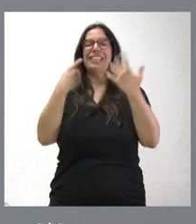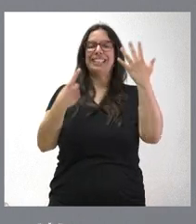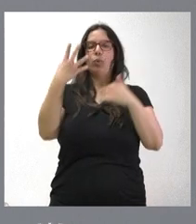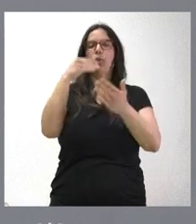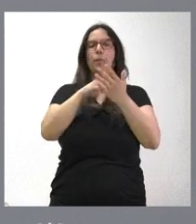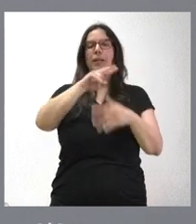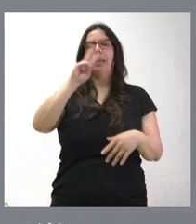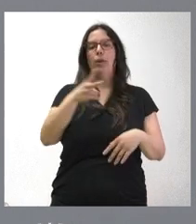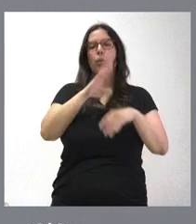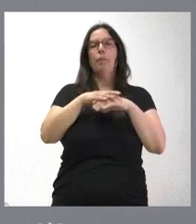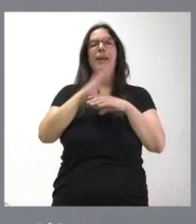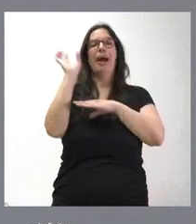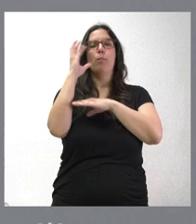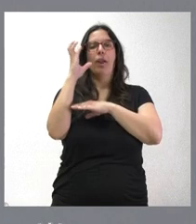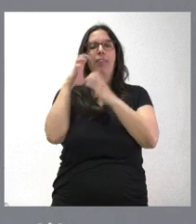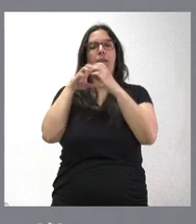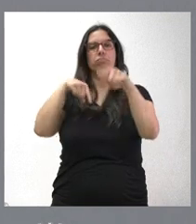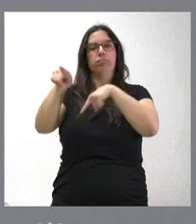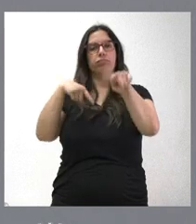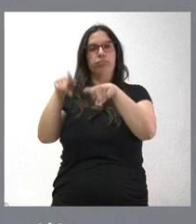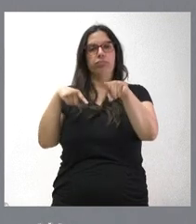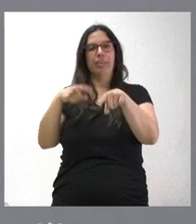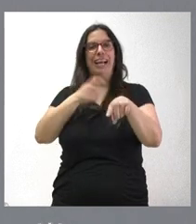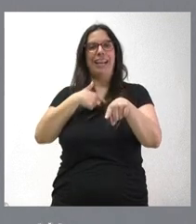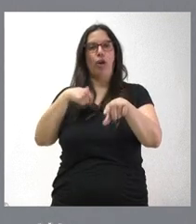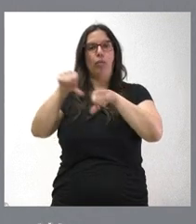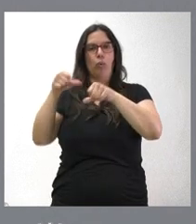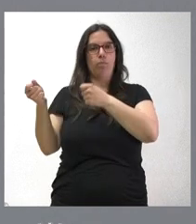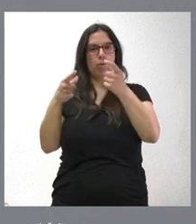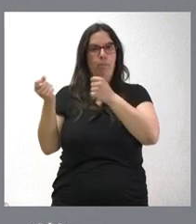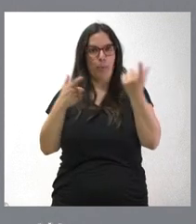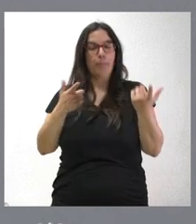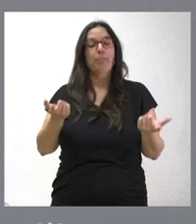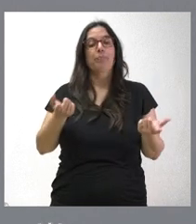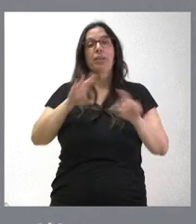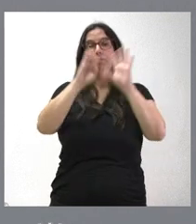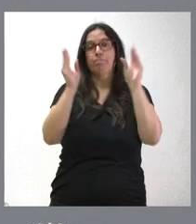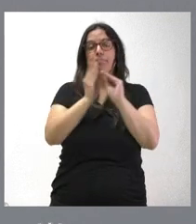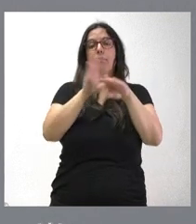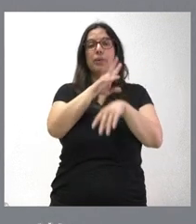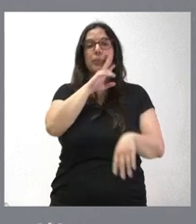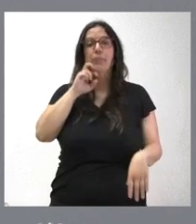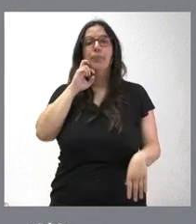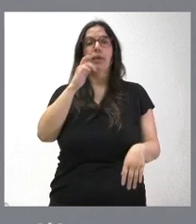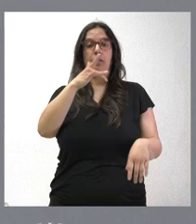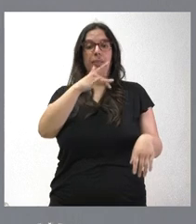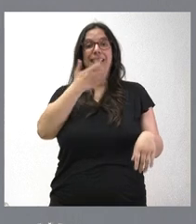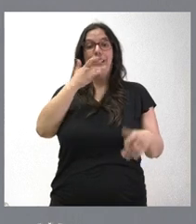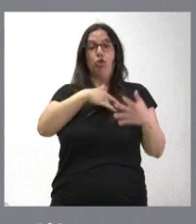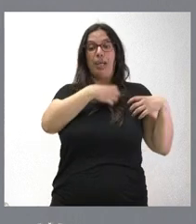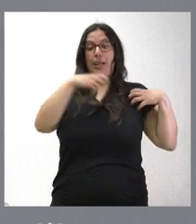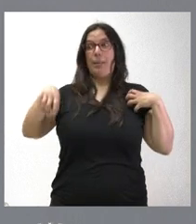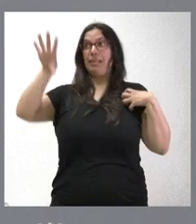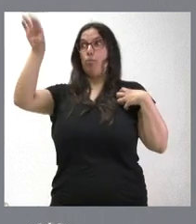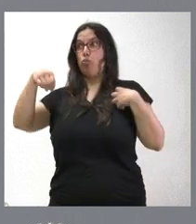sistemas de transporte cardíacos destinados al servicio de cirugía cardíaca y, en definitiva, también para la conservación de órganos para posibles trasplantes